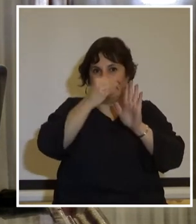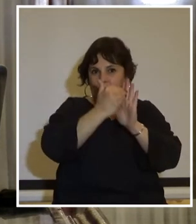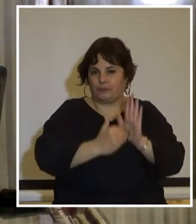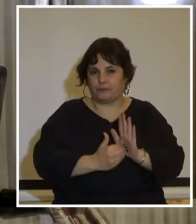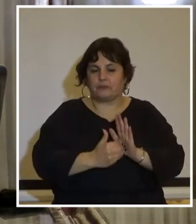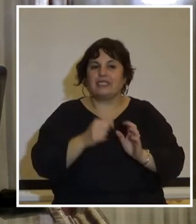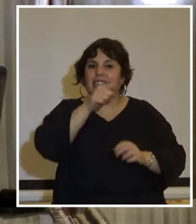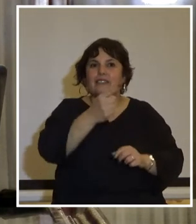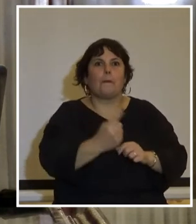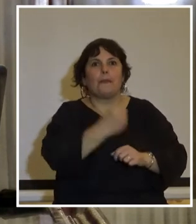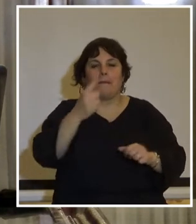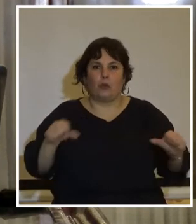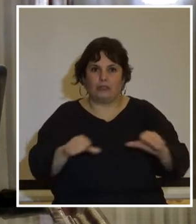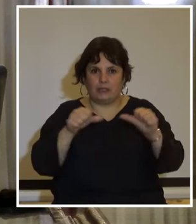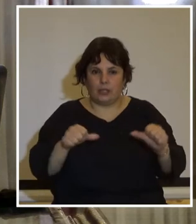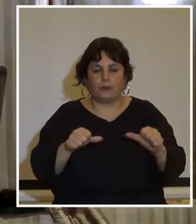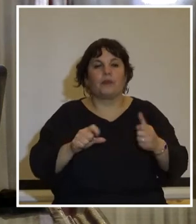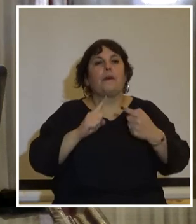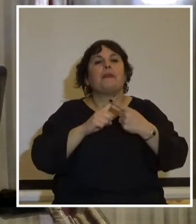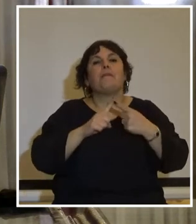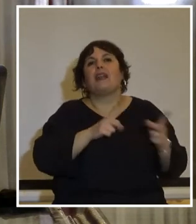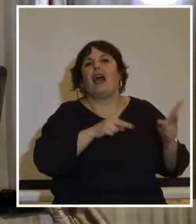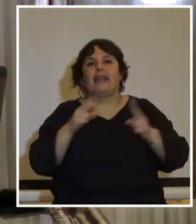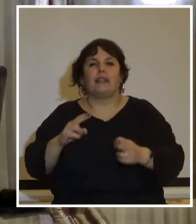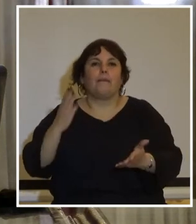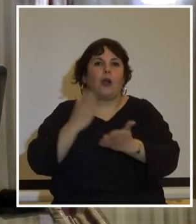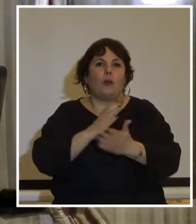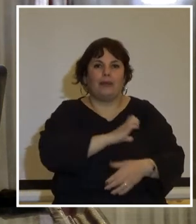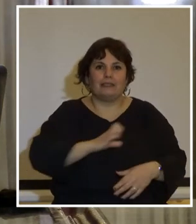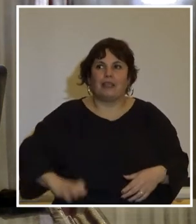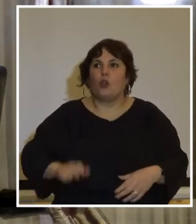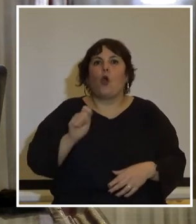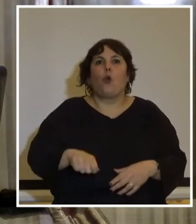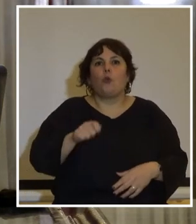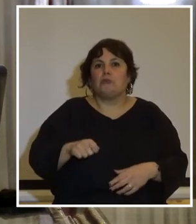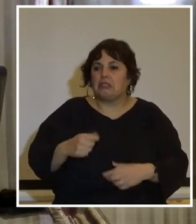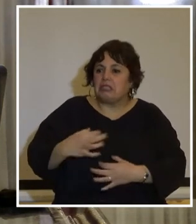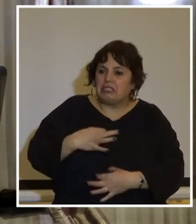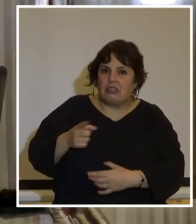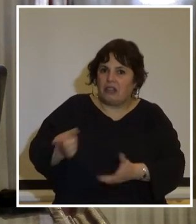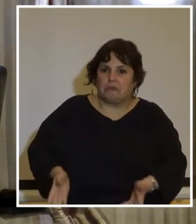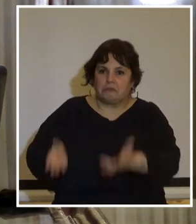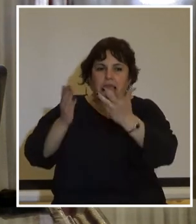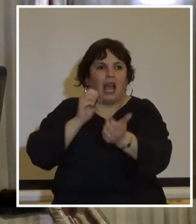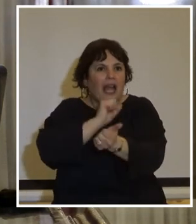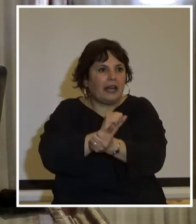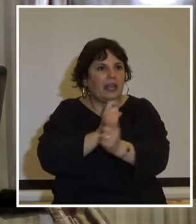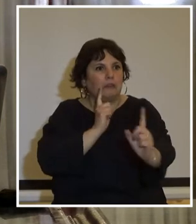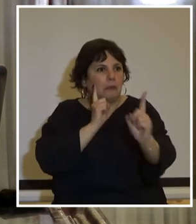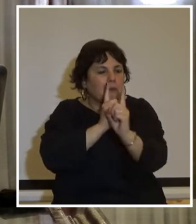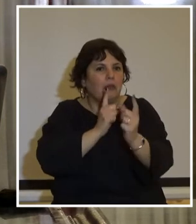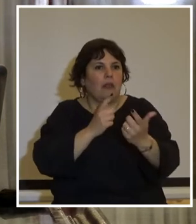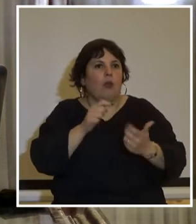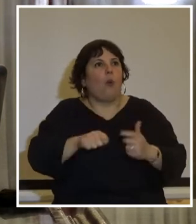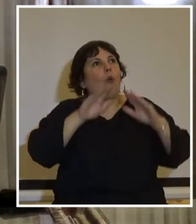ese fue el primer acto la primera etapa del golpe de estado la justicia civil ya no intervendría en nada los arrestos la comparecencia ante la sede